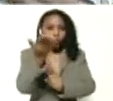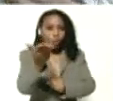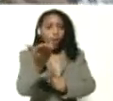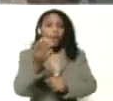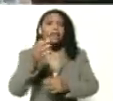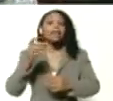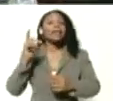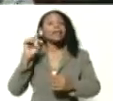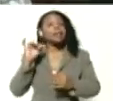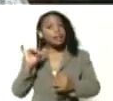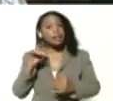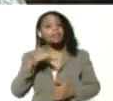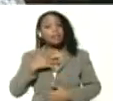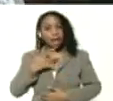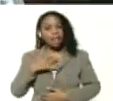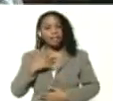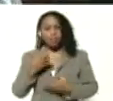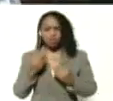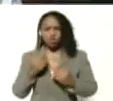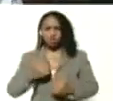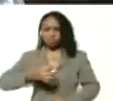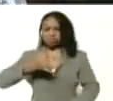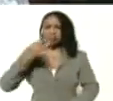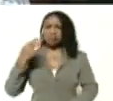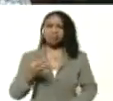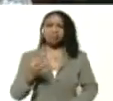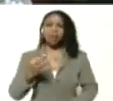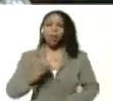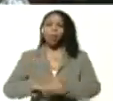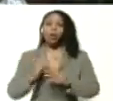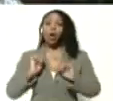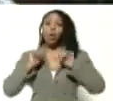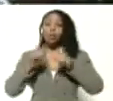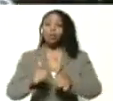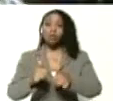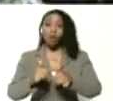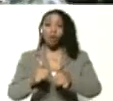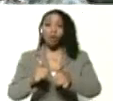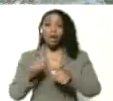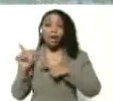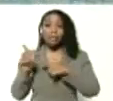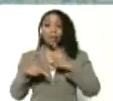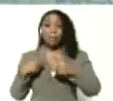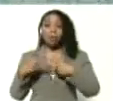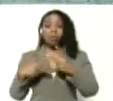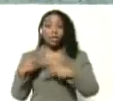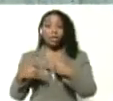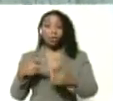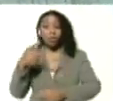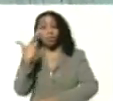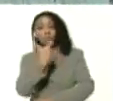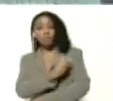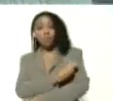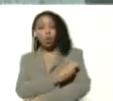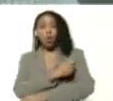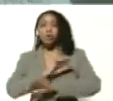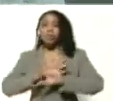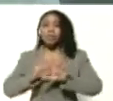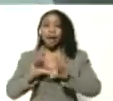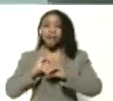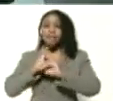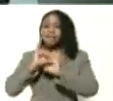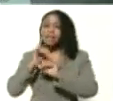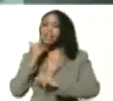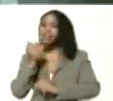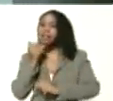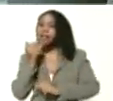y, siente mucha seguridad, porque ya comenzó, ya comenzó este proceso de vacunación, ya estamos terminando con